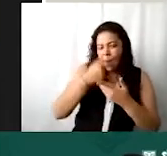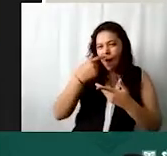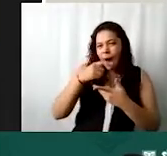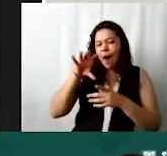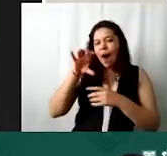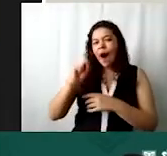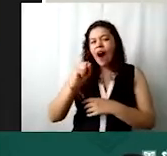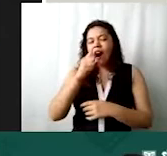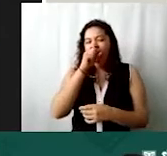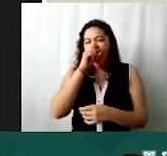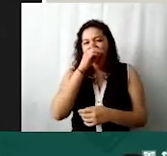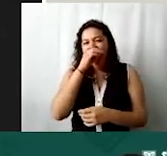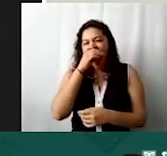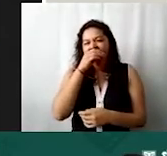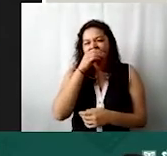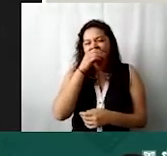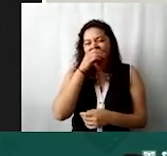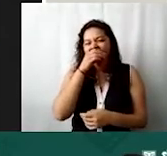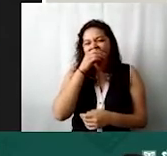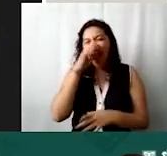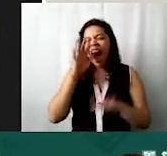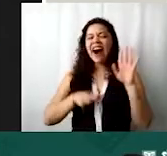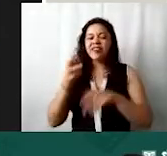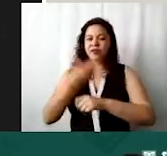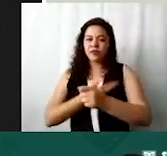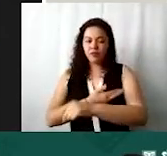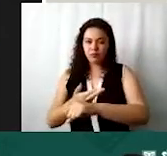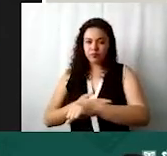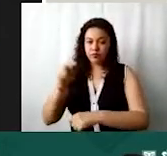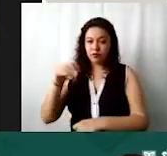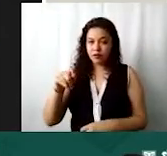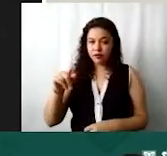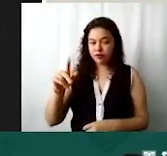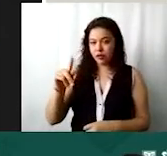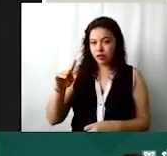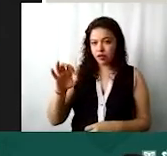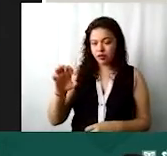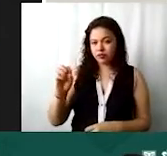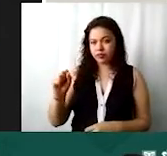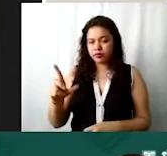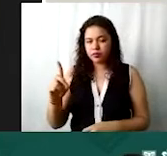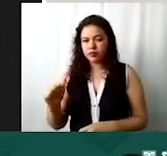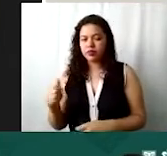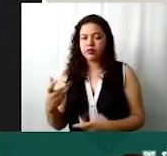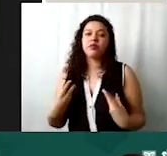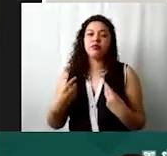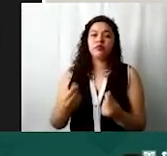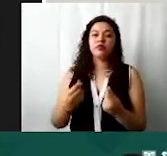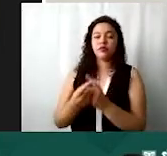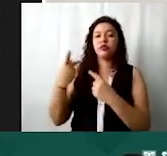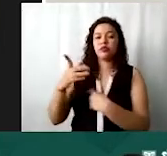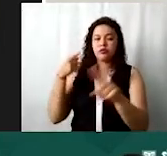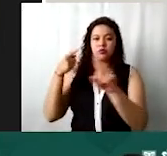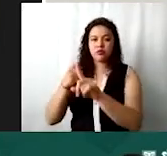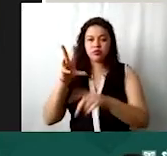les dan por ejemplo hay veces que registran el donativo del monte de piedad y aquí en gastos meten el destino de ese donativo